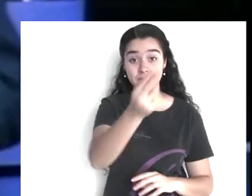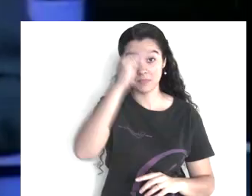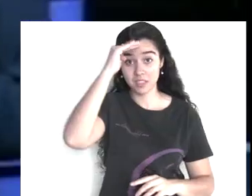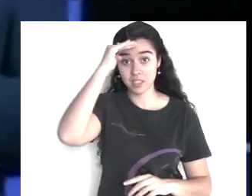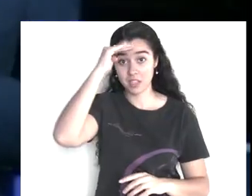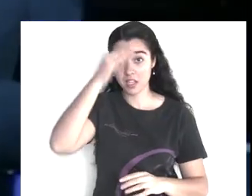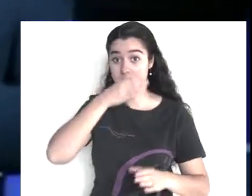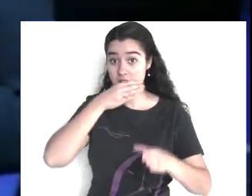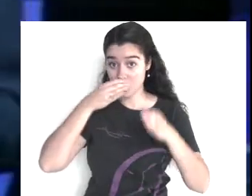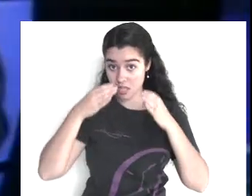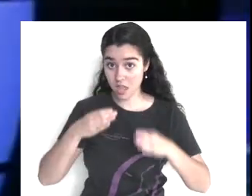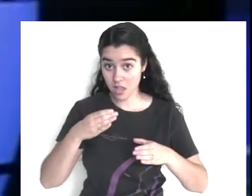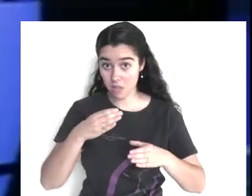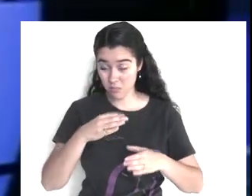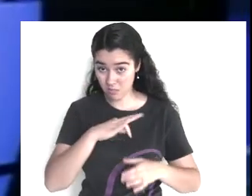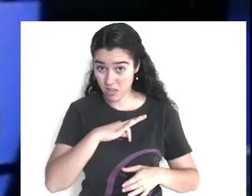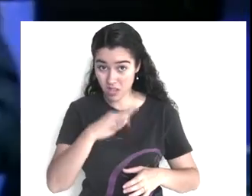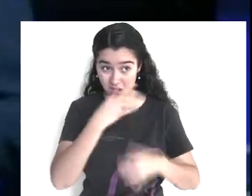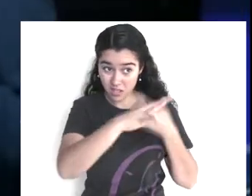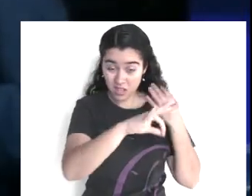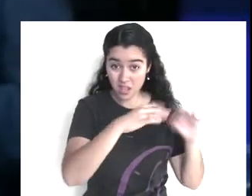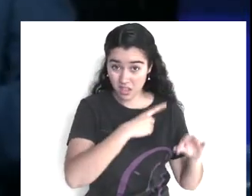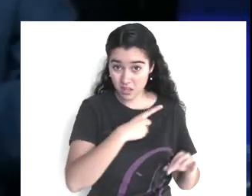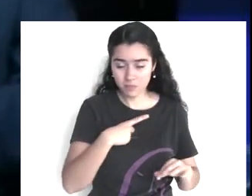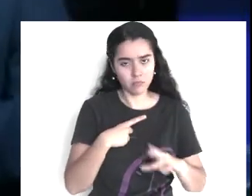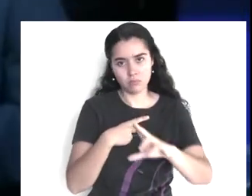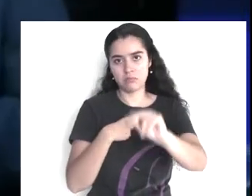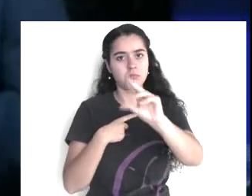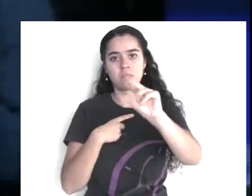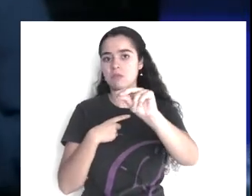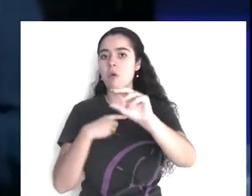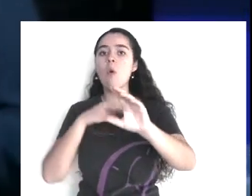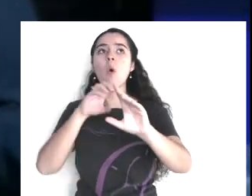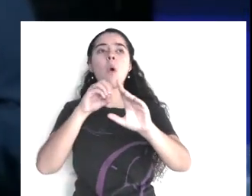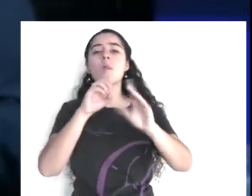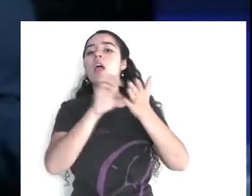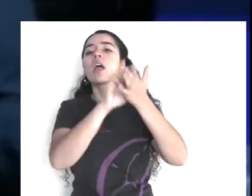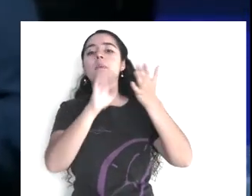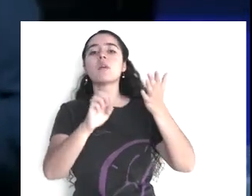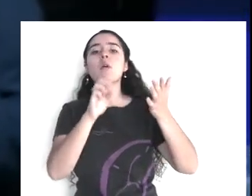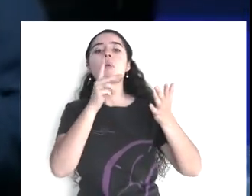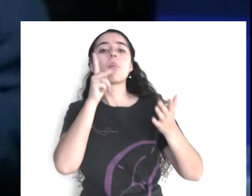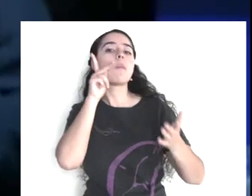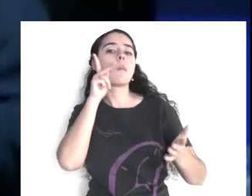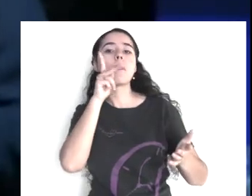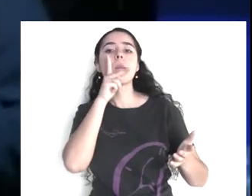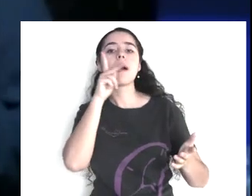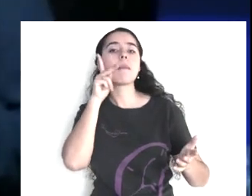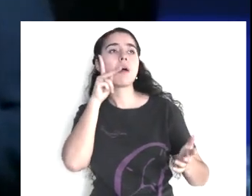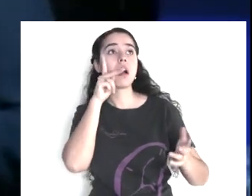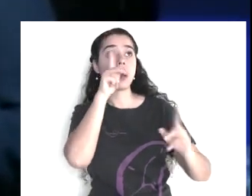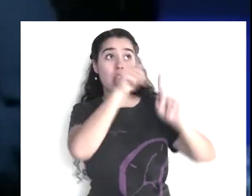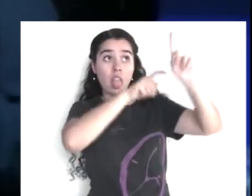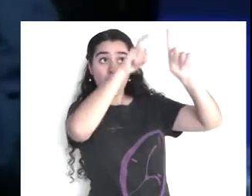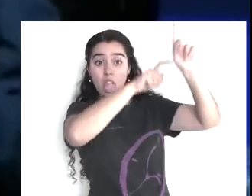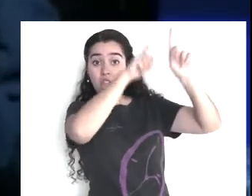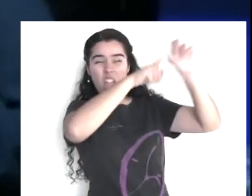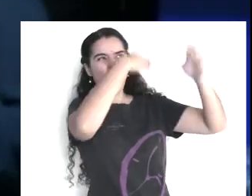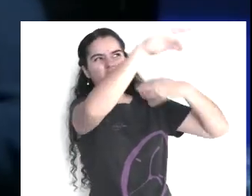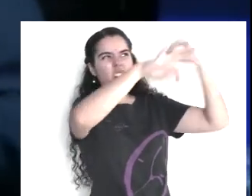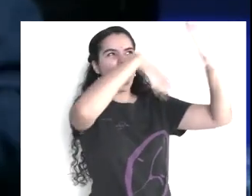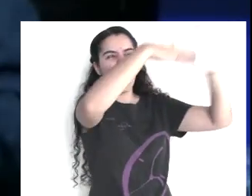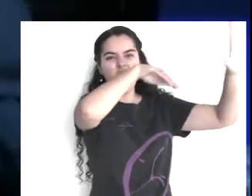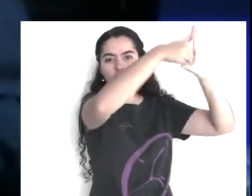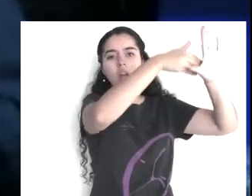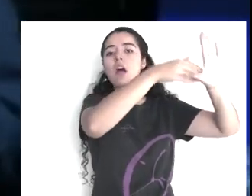dice, y se lo voy a decir, pastor, dice, es que ustedes, ustedes critican al papa, dice, hablan mucho del papa, cosas